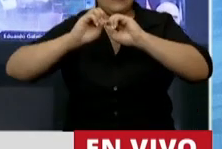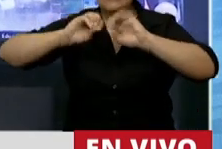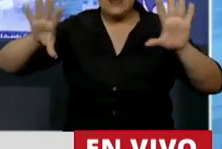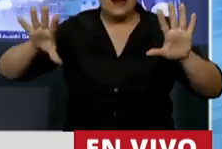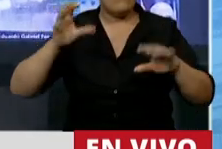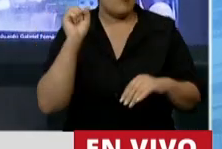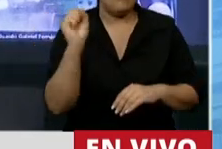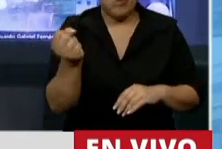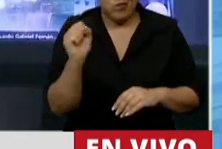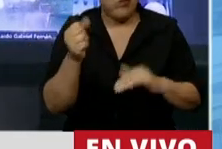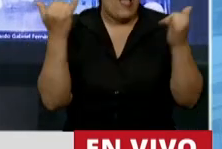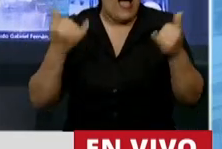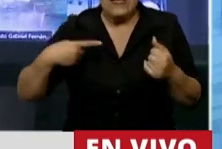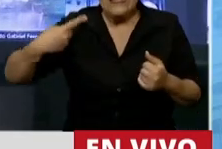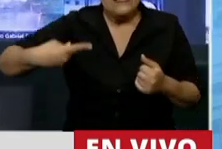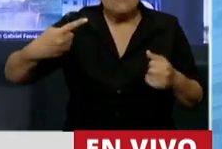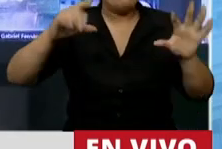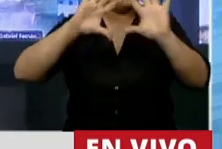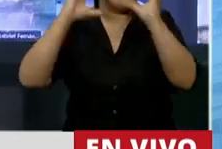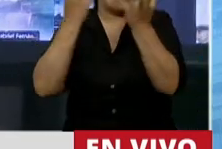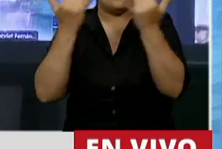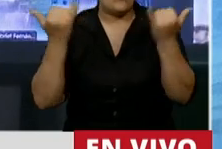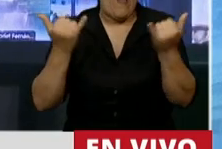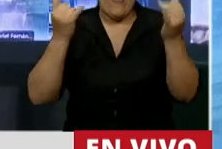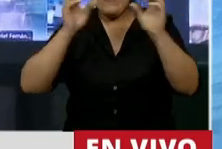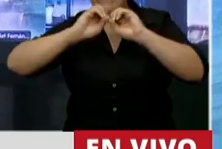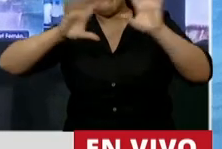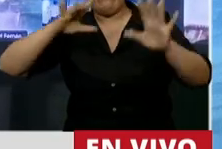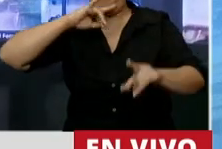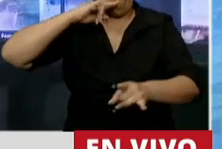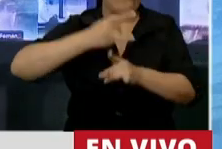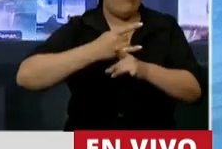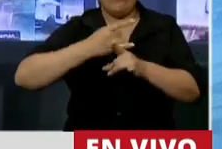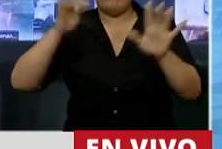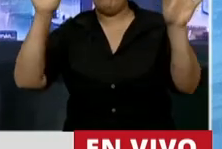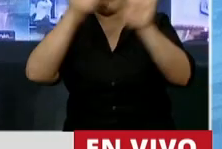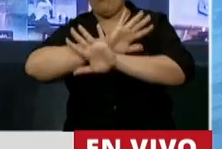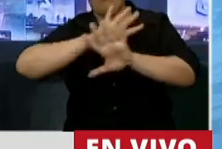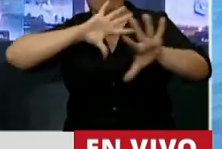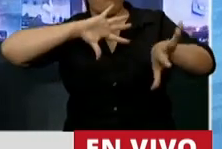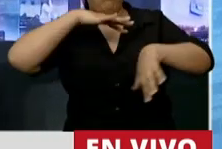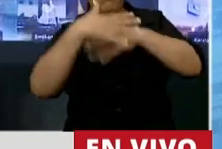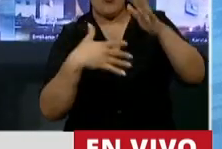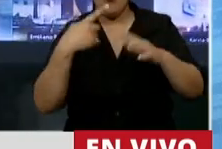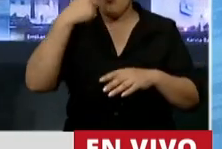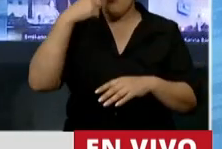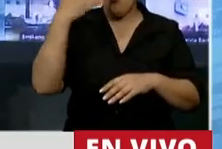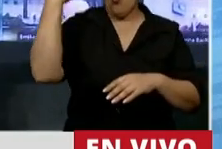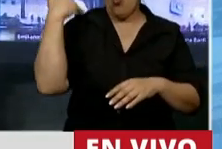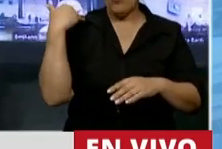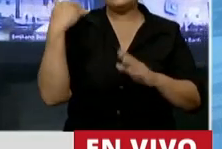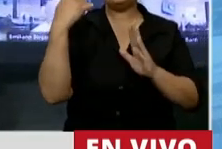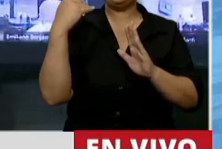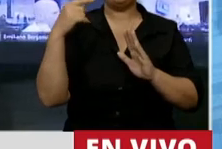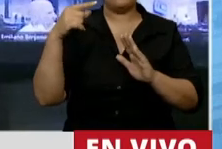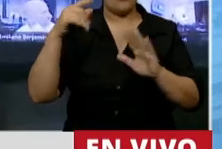han ocurrido y que ocurren permanentemente. De hecho, la última catástrofe que estamos inventariando en